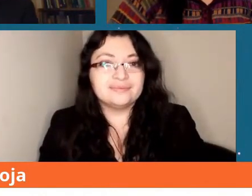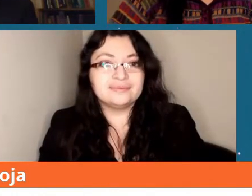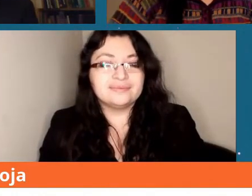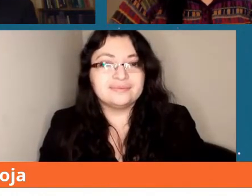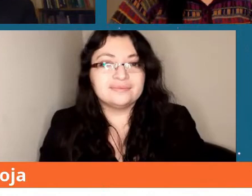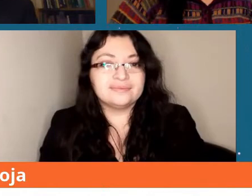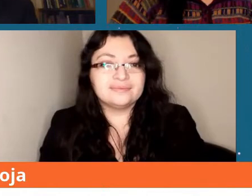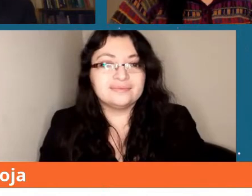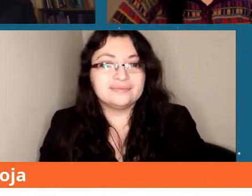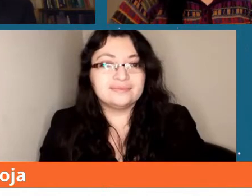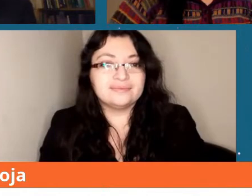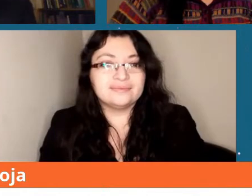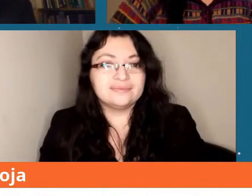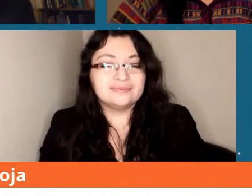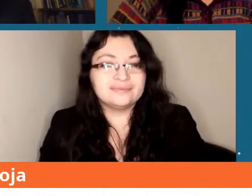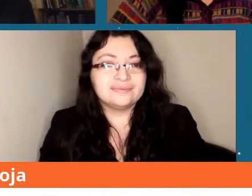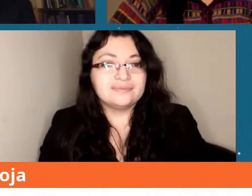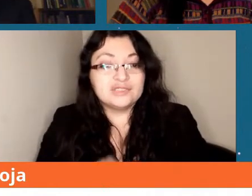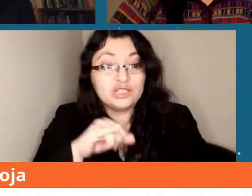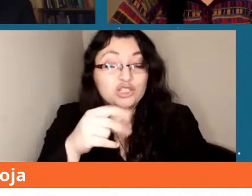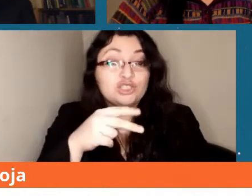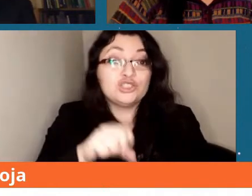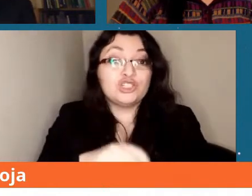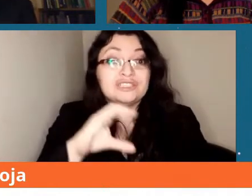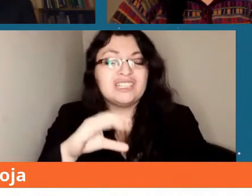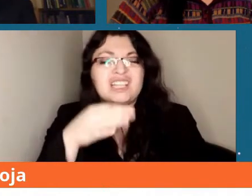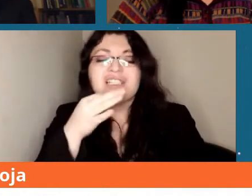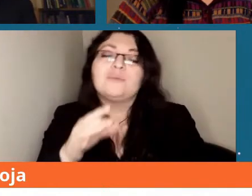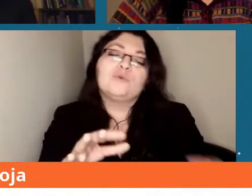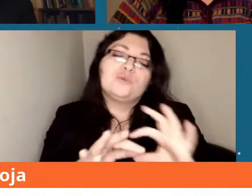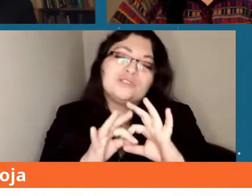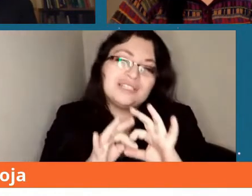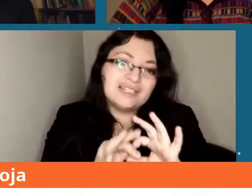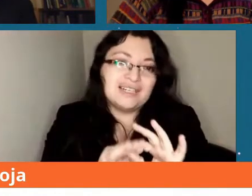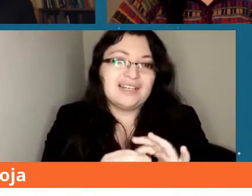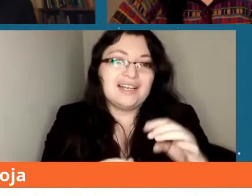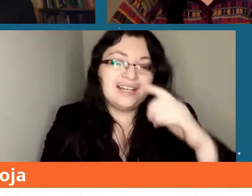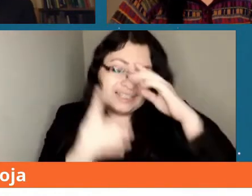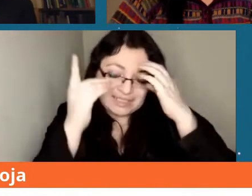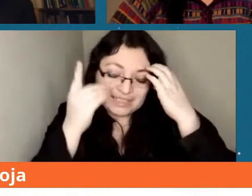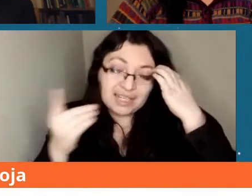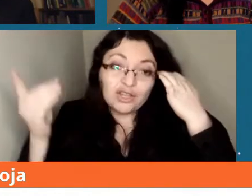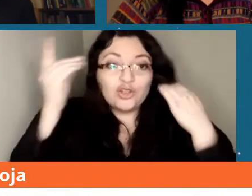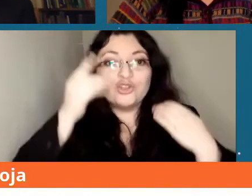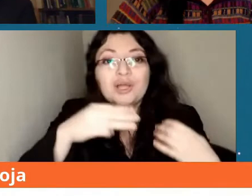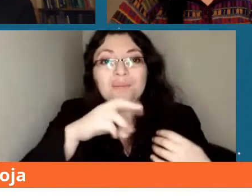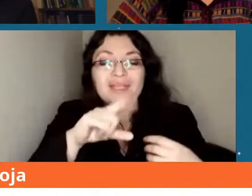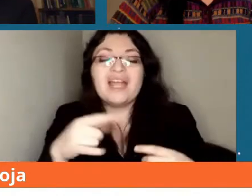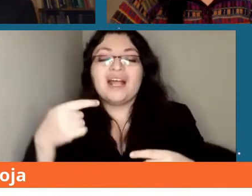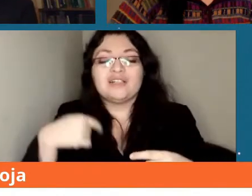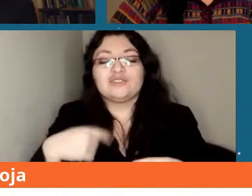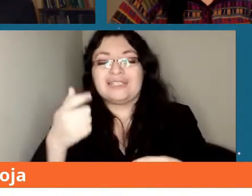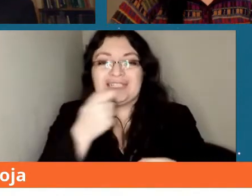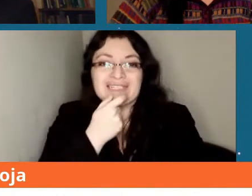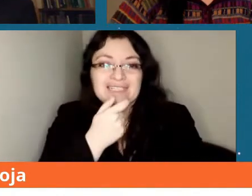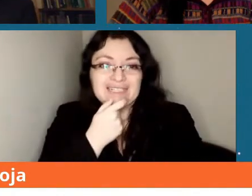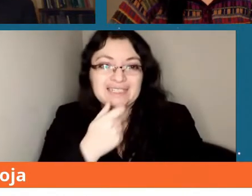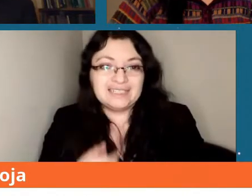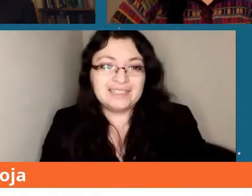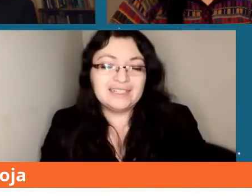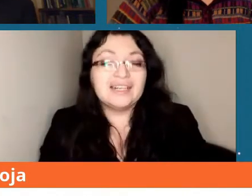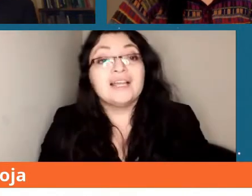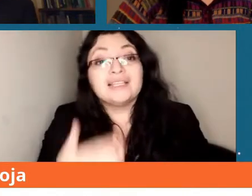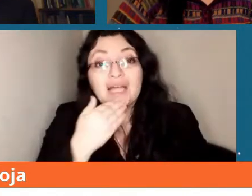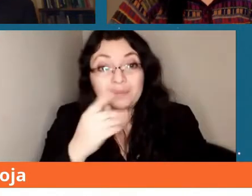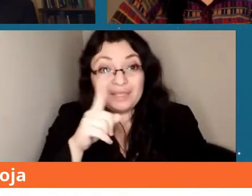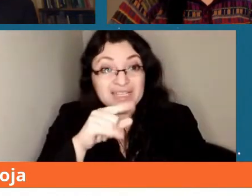de John sí que dice muchas gracias Millar doctora Millar desde Inglaterra Simón